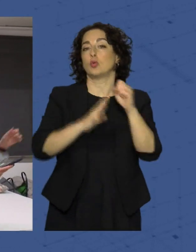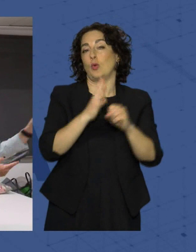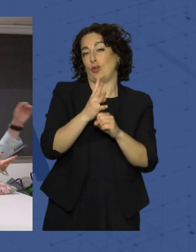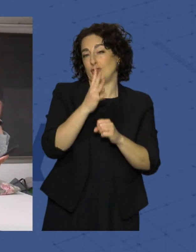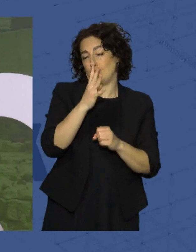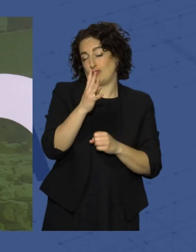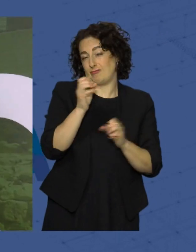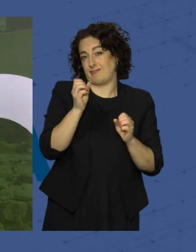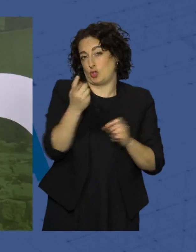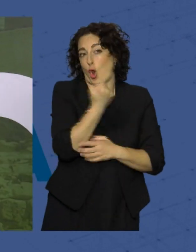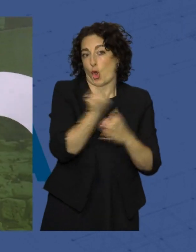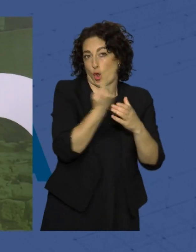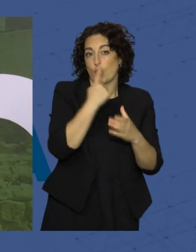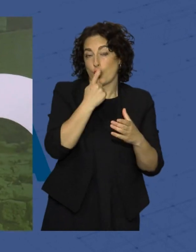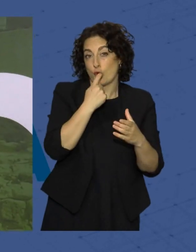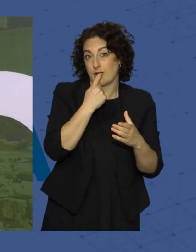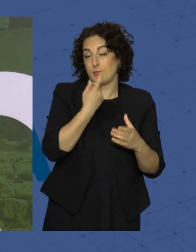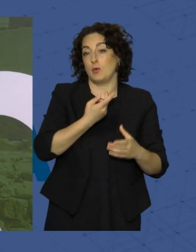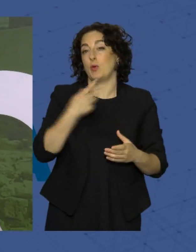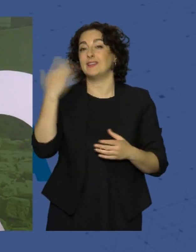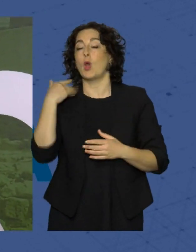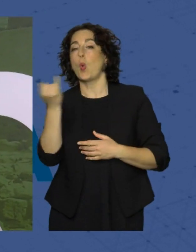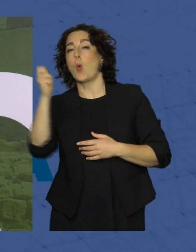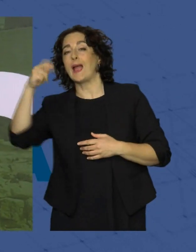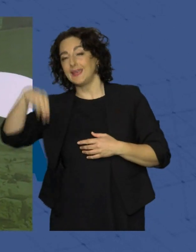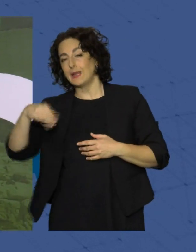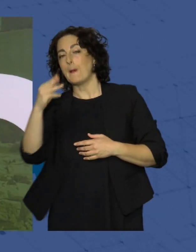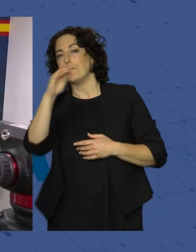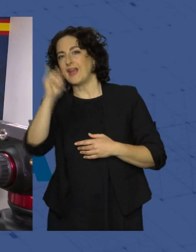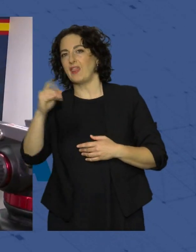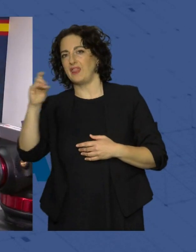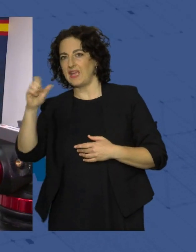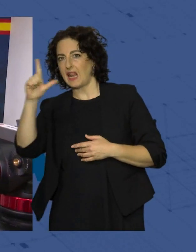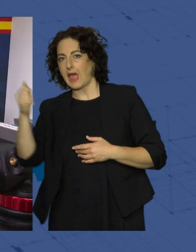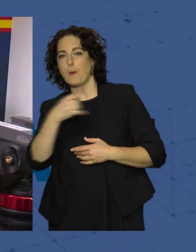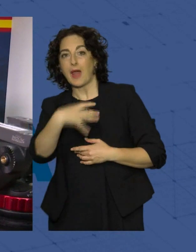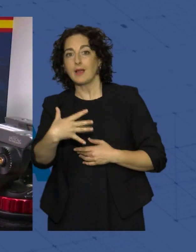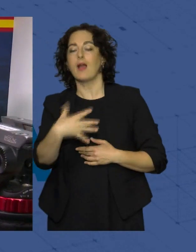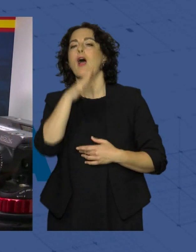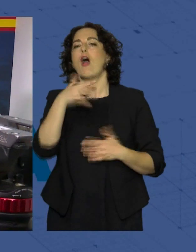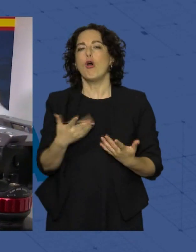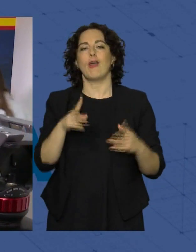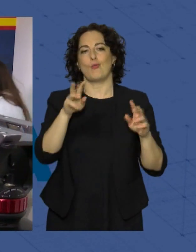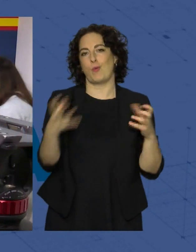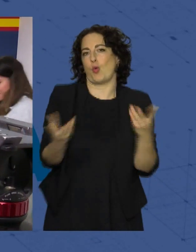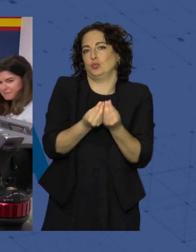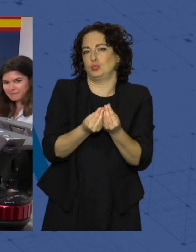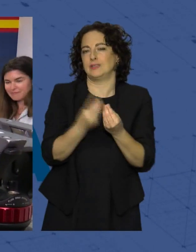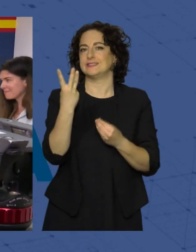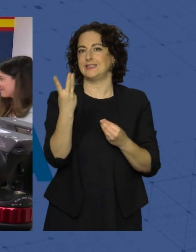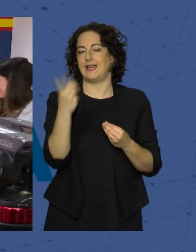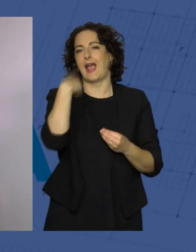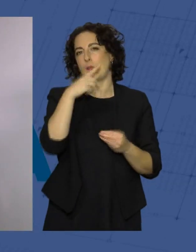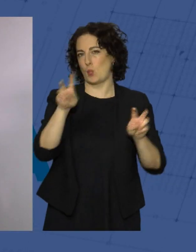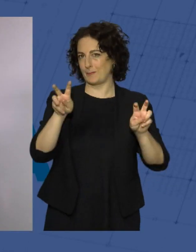en el Ayuntamiento, tras la salida de Vox de Joaquín Pérez de la Blanca, Rojas estará acompañado en la nueva corporación por tres caras